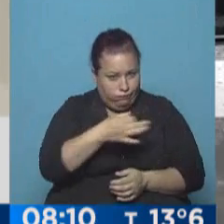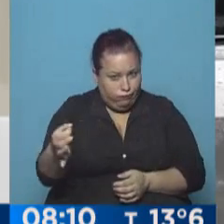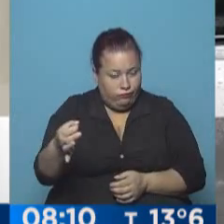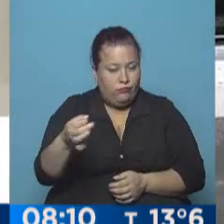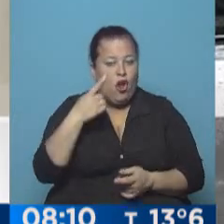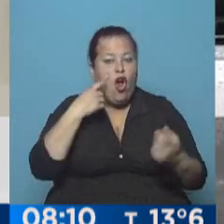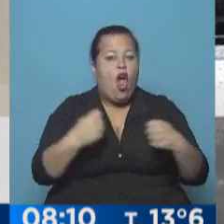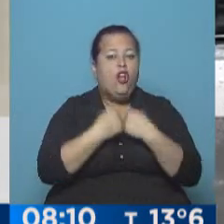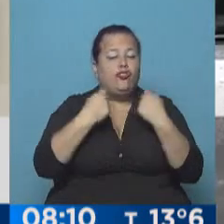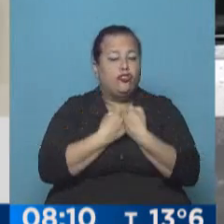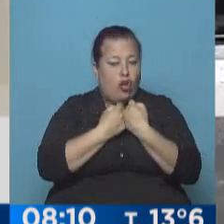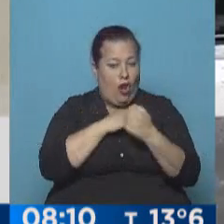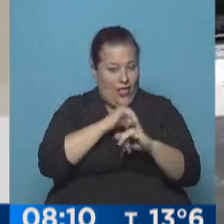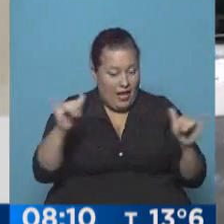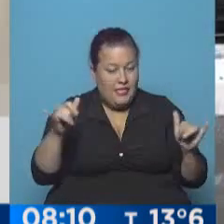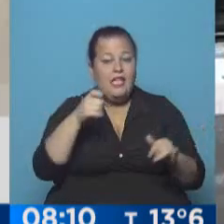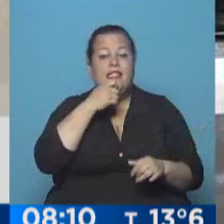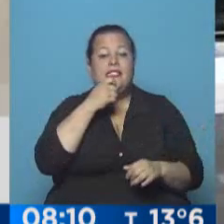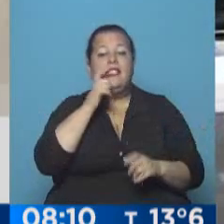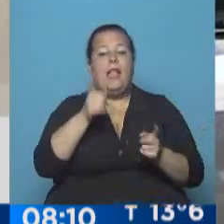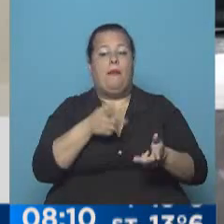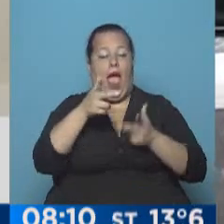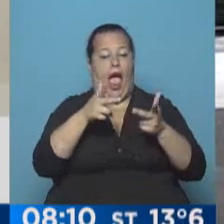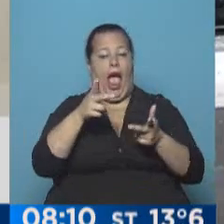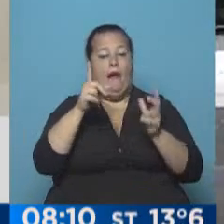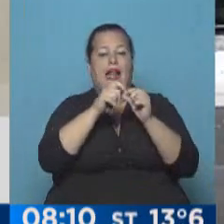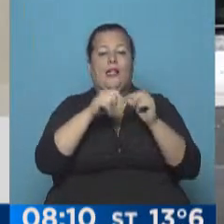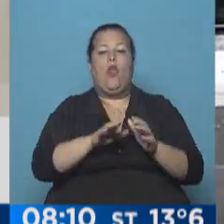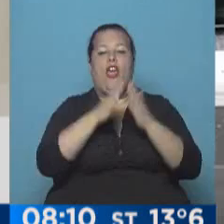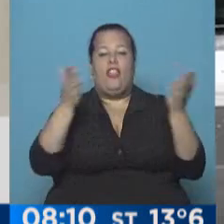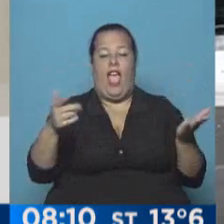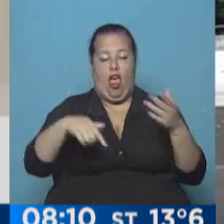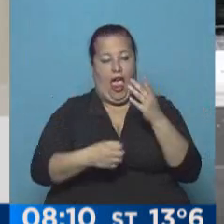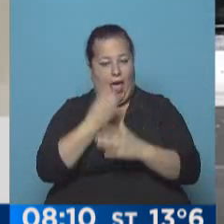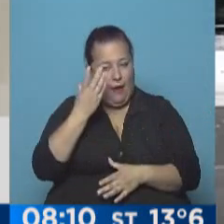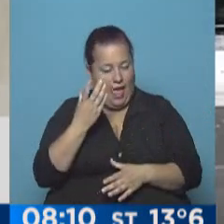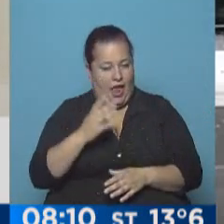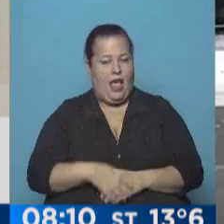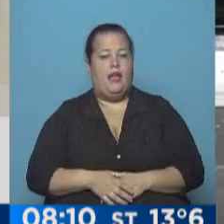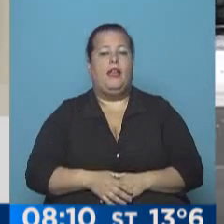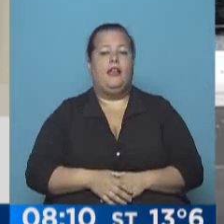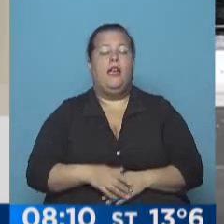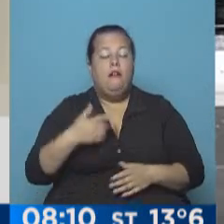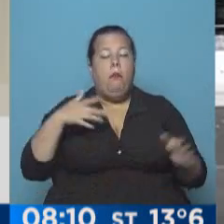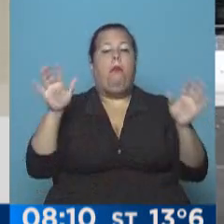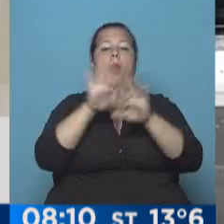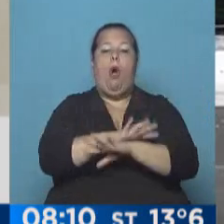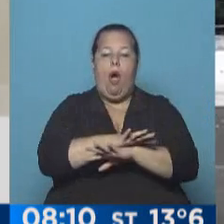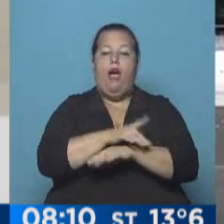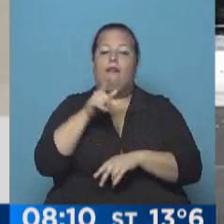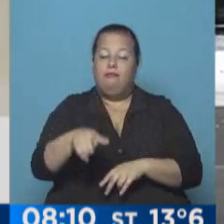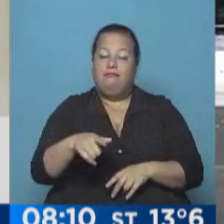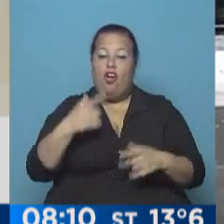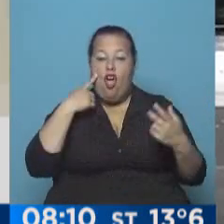los controles que se anuncian y de los que habla un artículo en un matutino del día de hoy, y nos encontramos con que estos